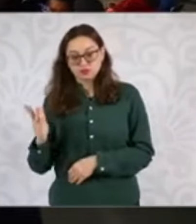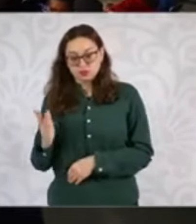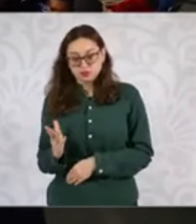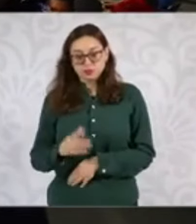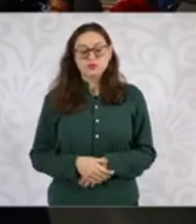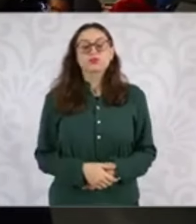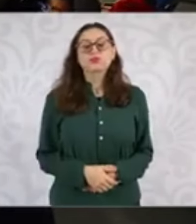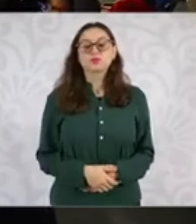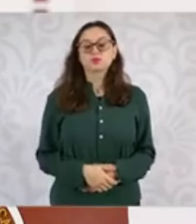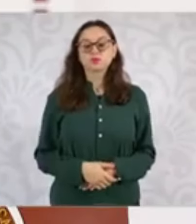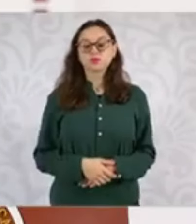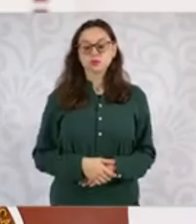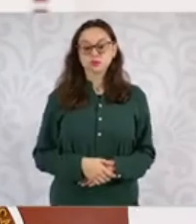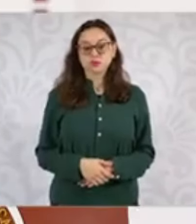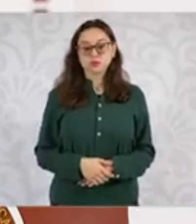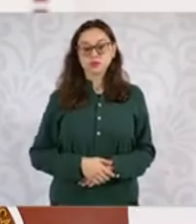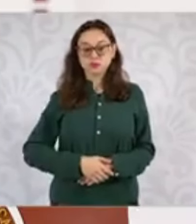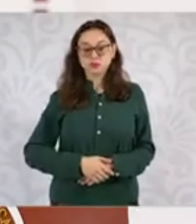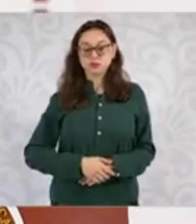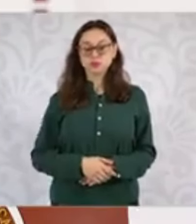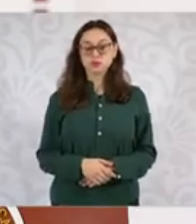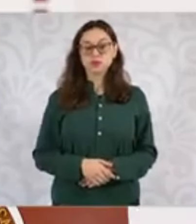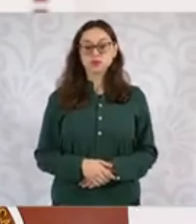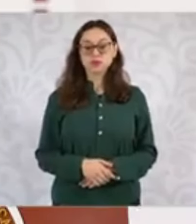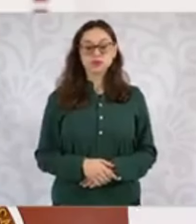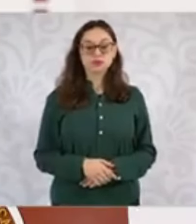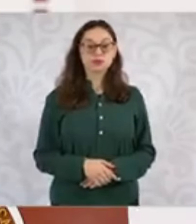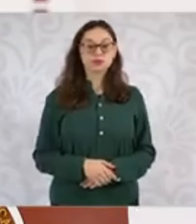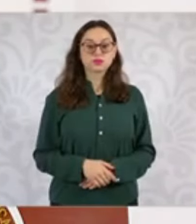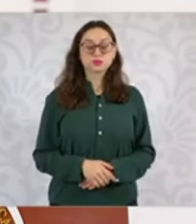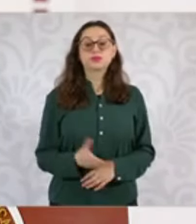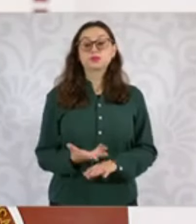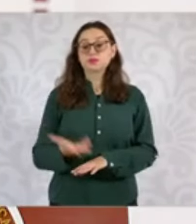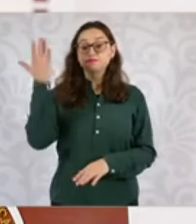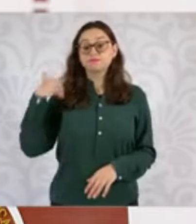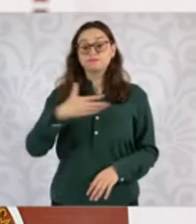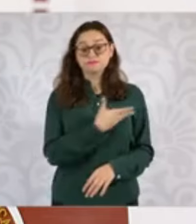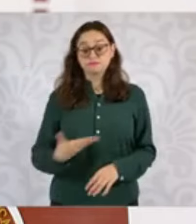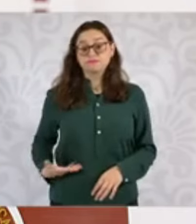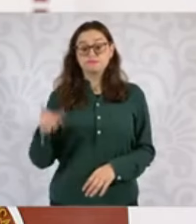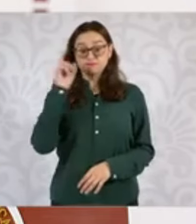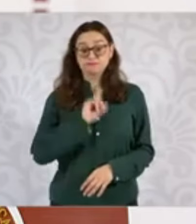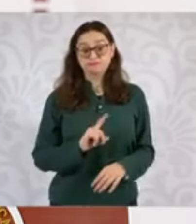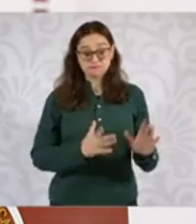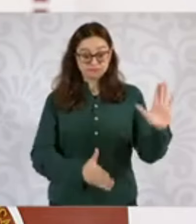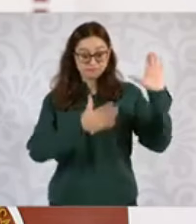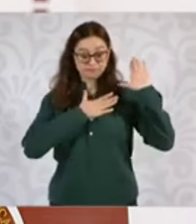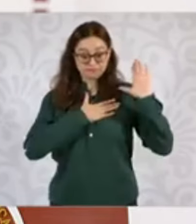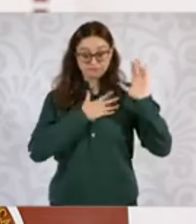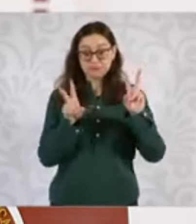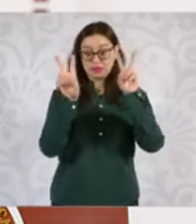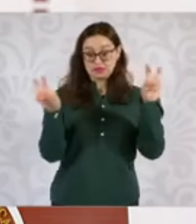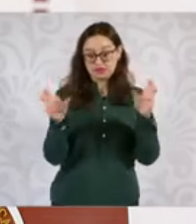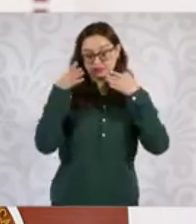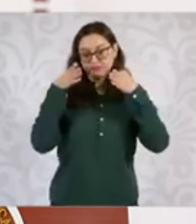de los principales compromisos que hizo la presidenta Claudia Sheinbaum, sin duda está en la educación.